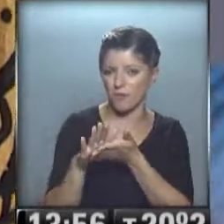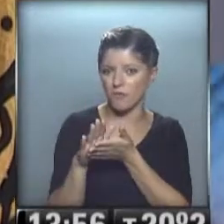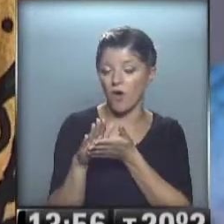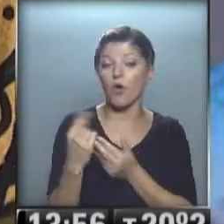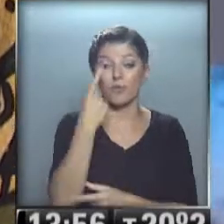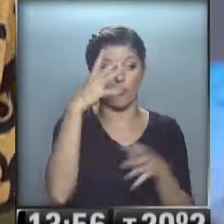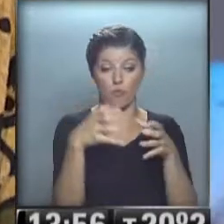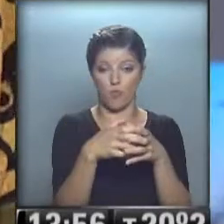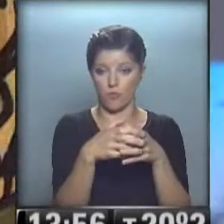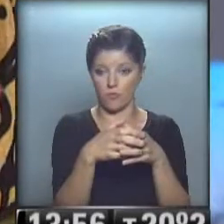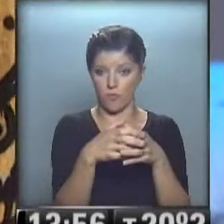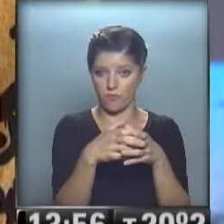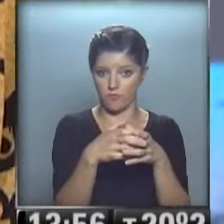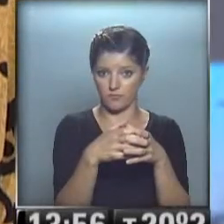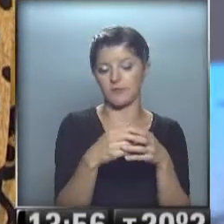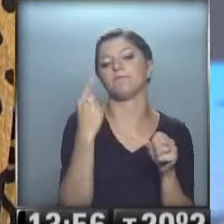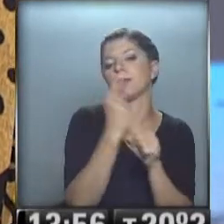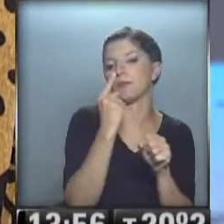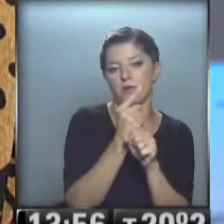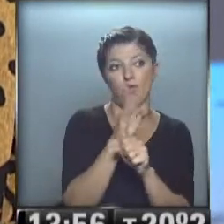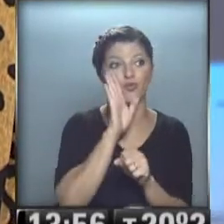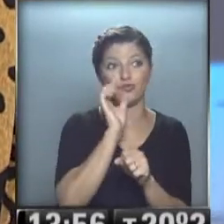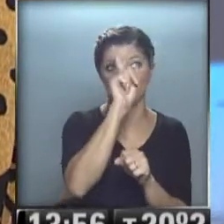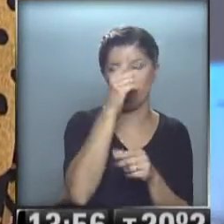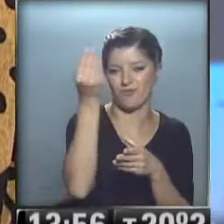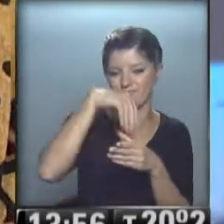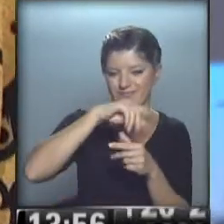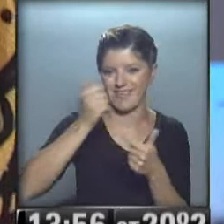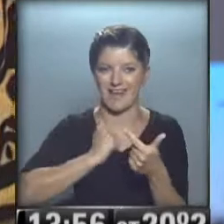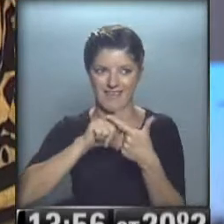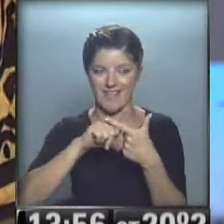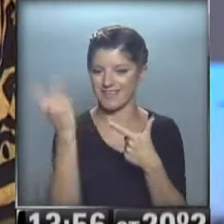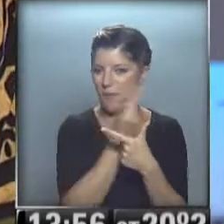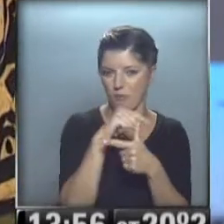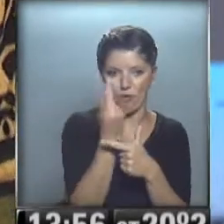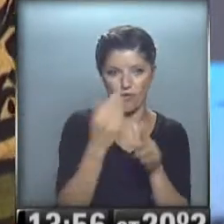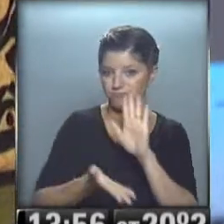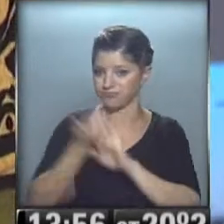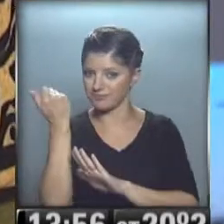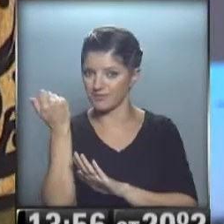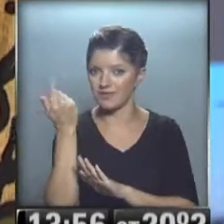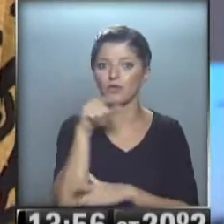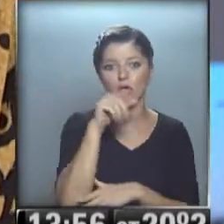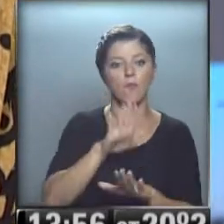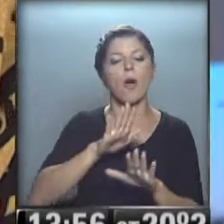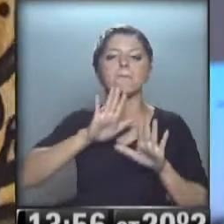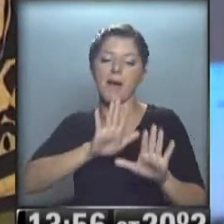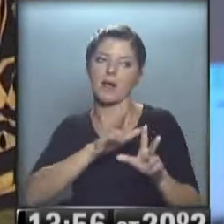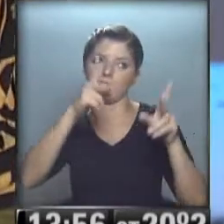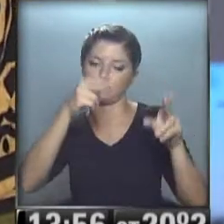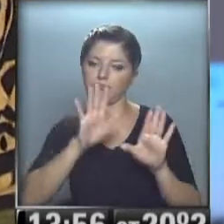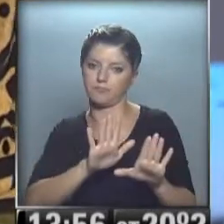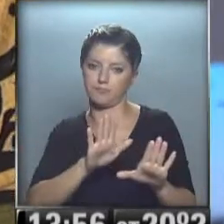organismo donde en primer lugar no está Estados Unidos ni Canadá, realmente le ponga un coto